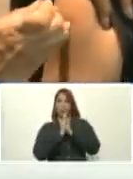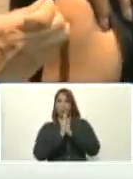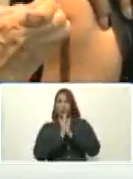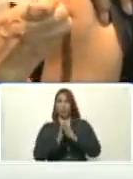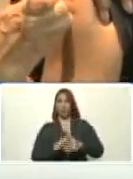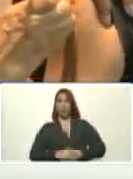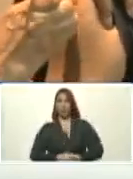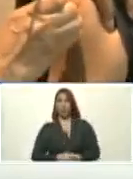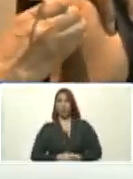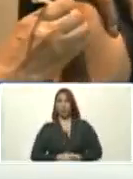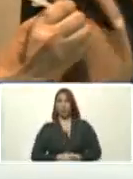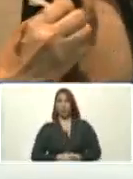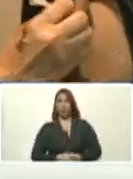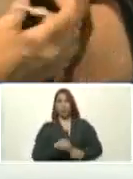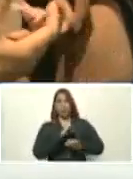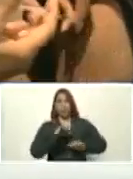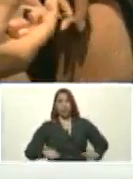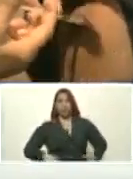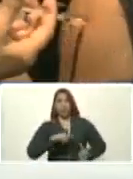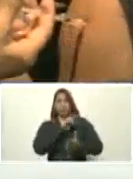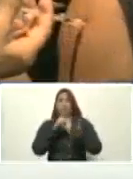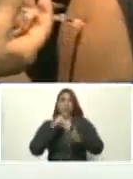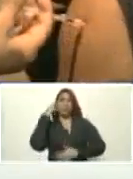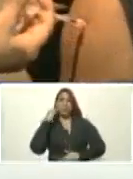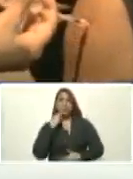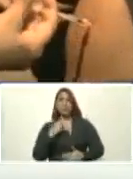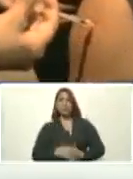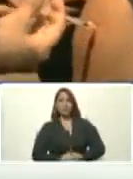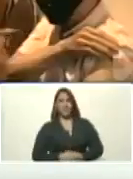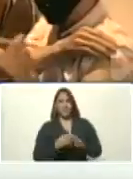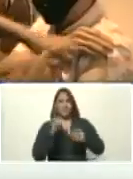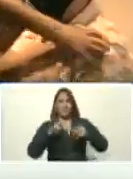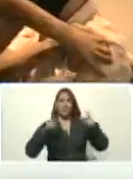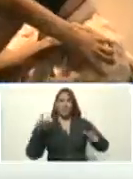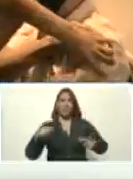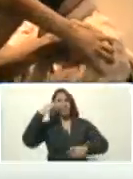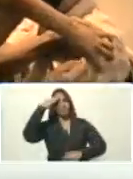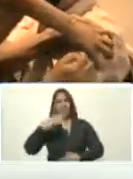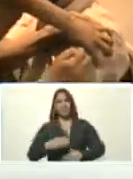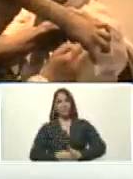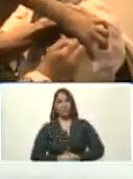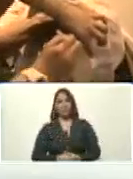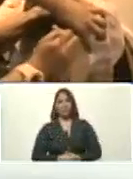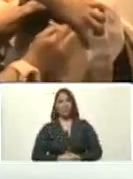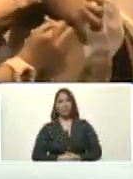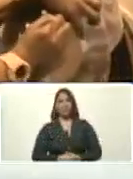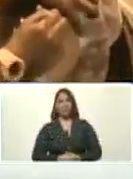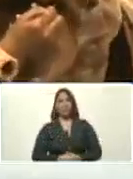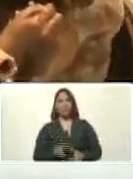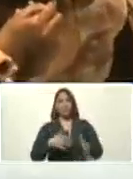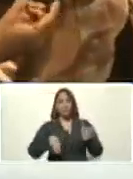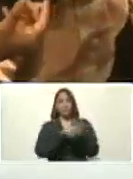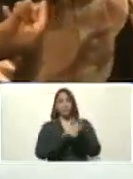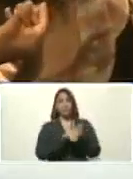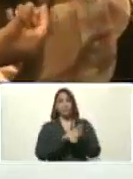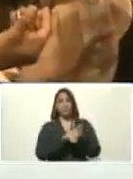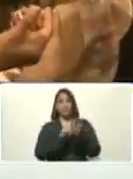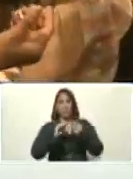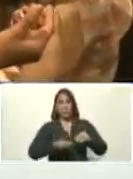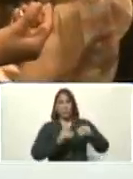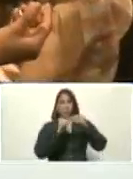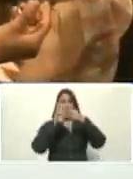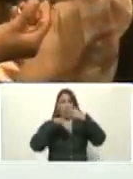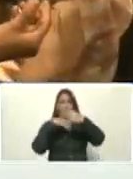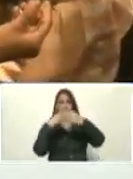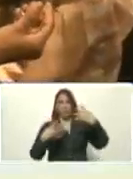Reprogramar en la Fuerza Armada Nacional Bolivariana, todo el personal militar. Reprogramar a todo el personal sanitario del